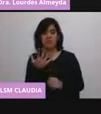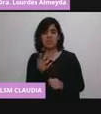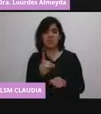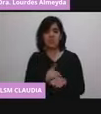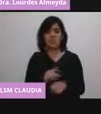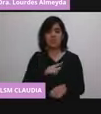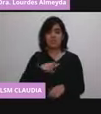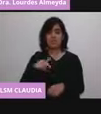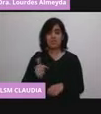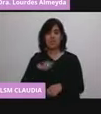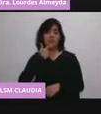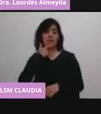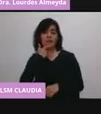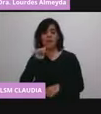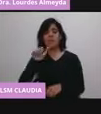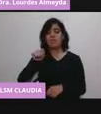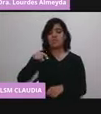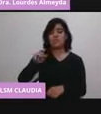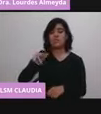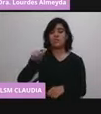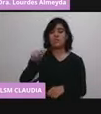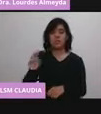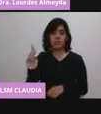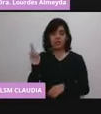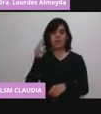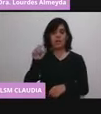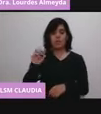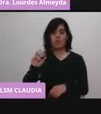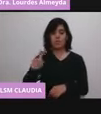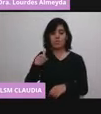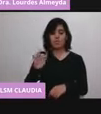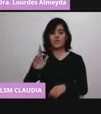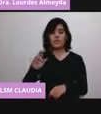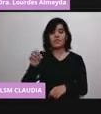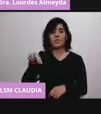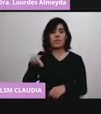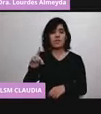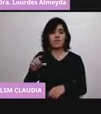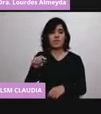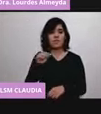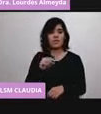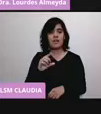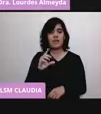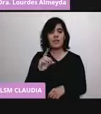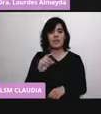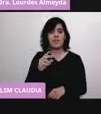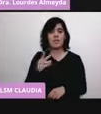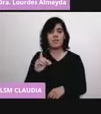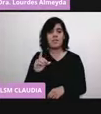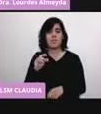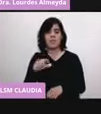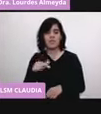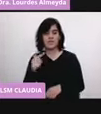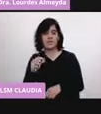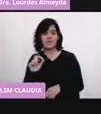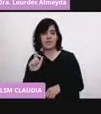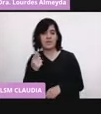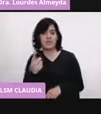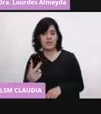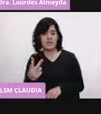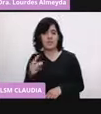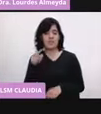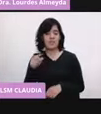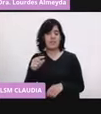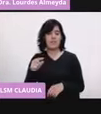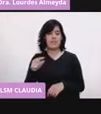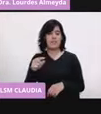es la AstraZeneca de la Universidad de Oxford, es la ZD1222. Vector viral, acuérdense que